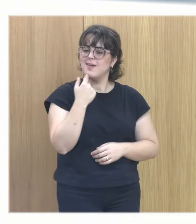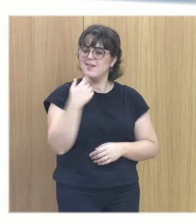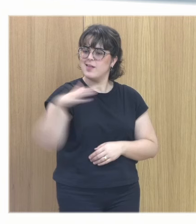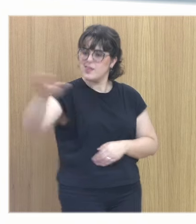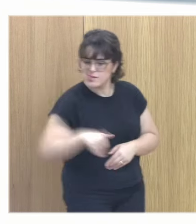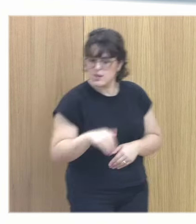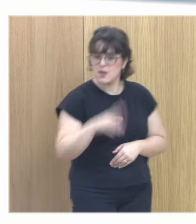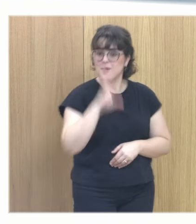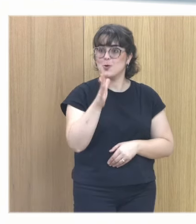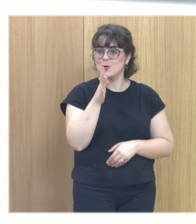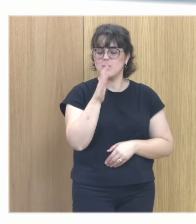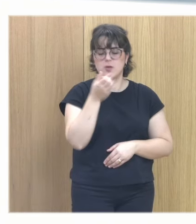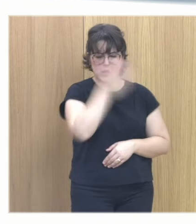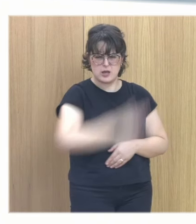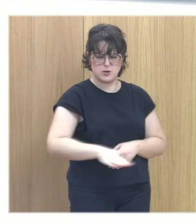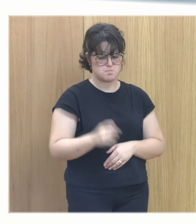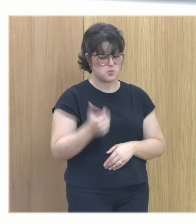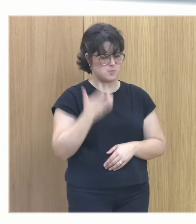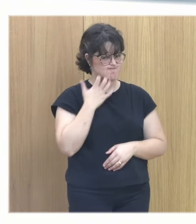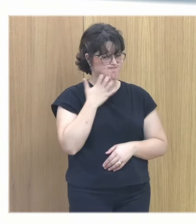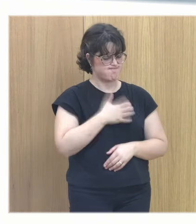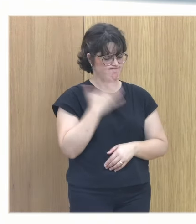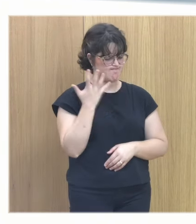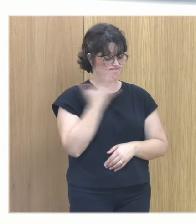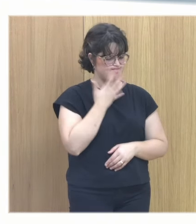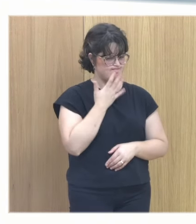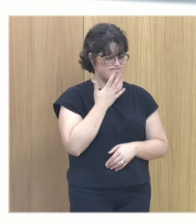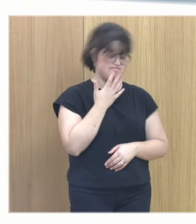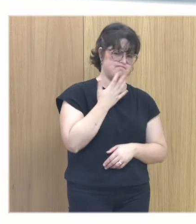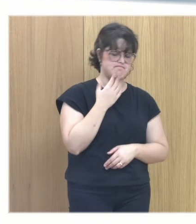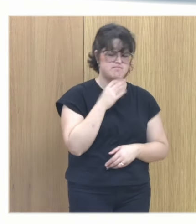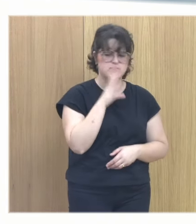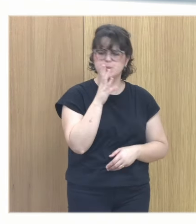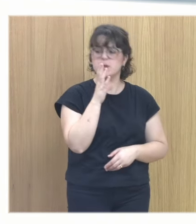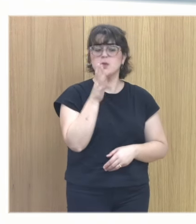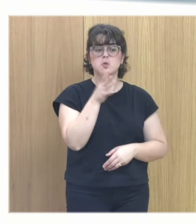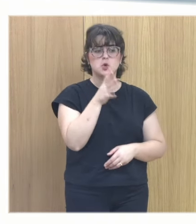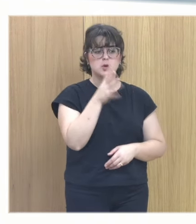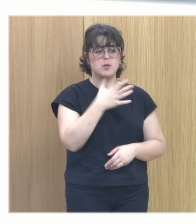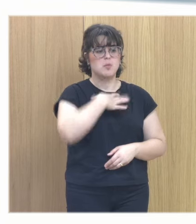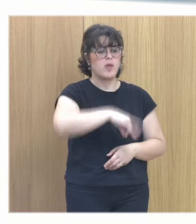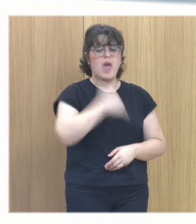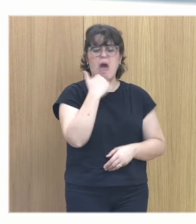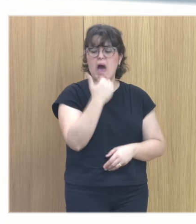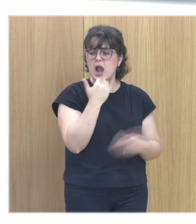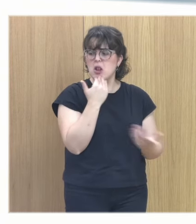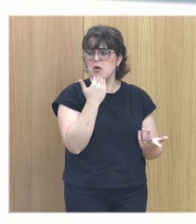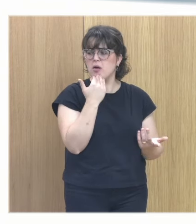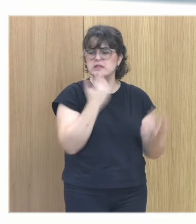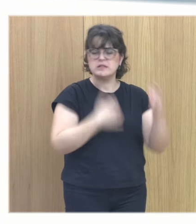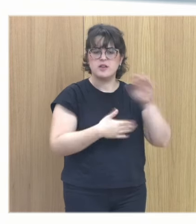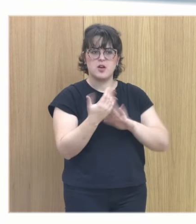colegio porque sus hijos son raros y son raros porque por ejemplo tienen una cosa que es que